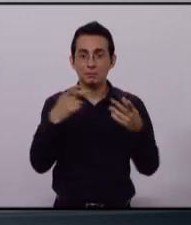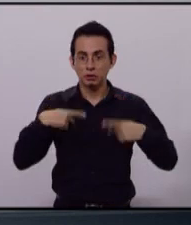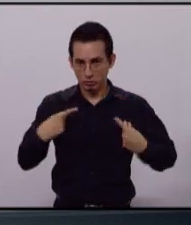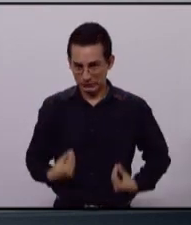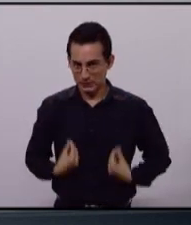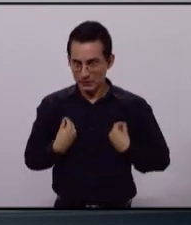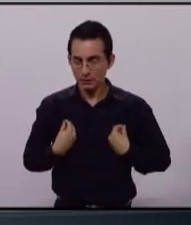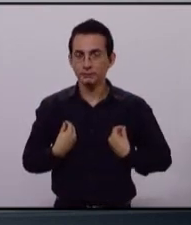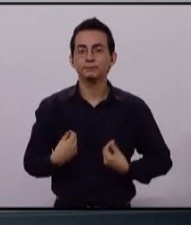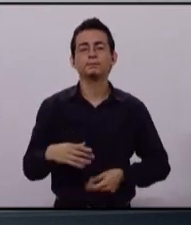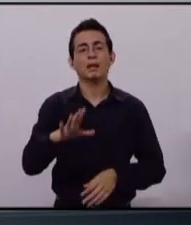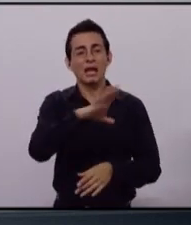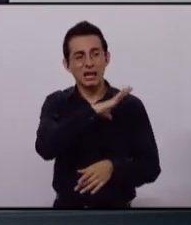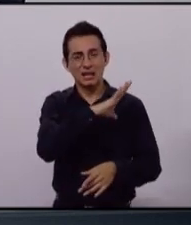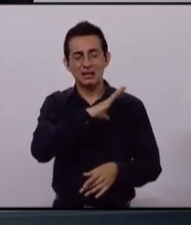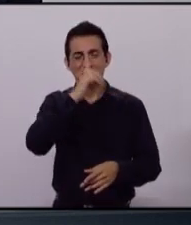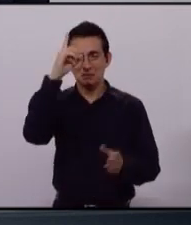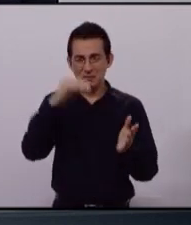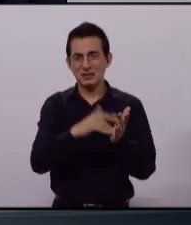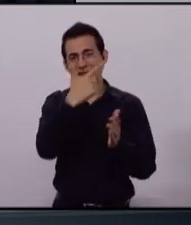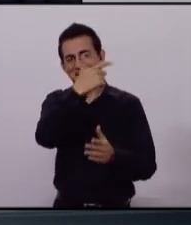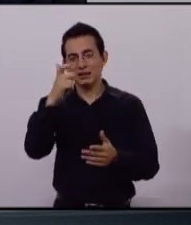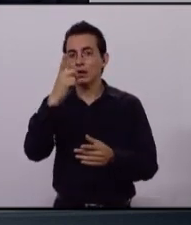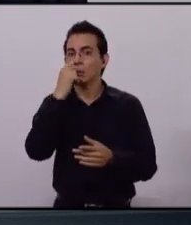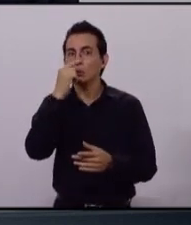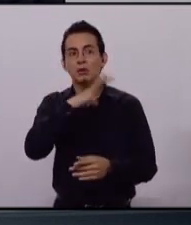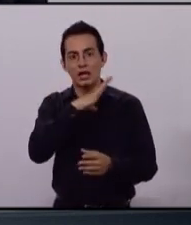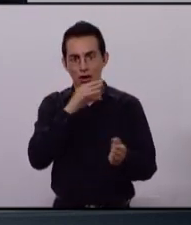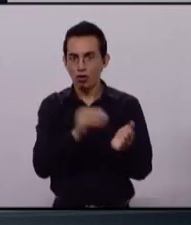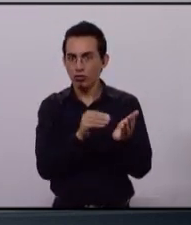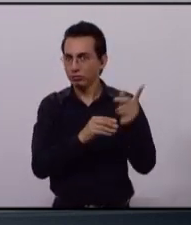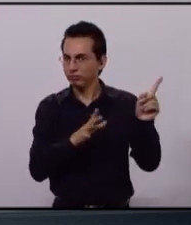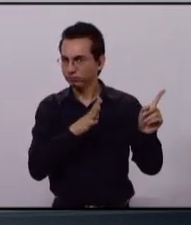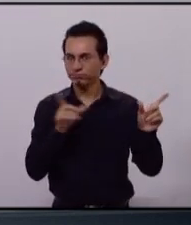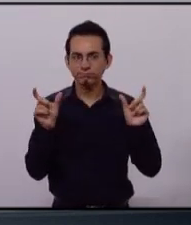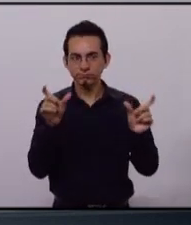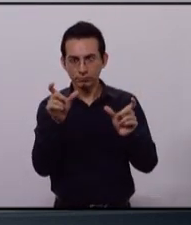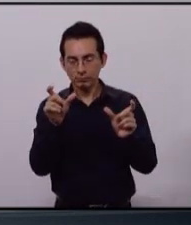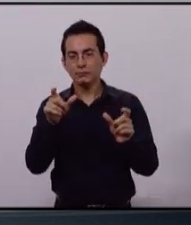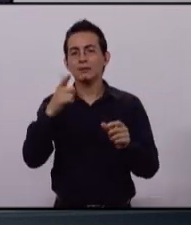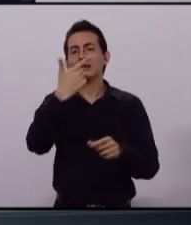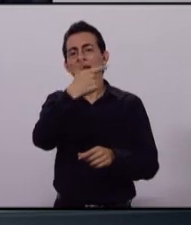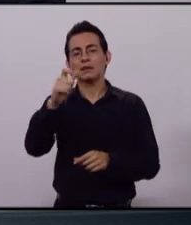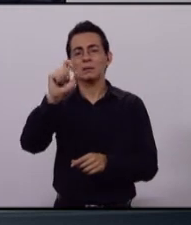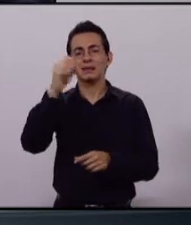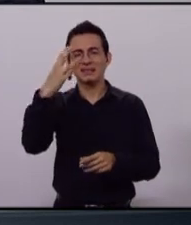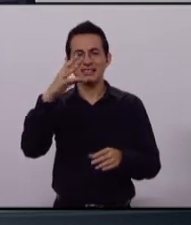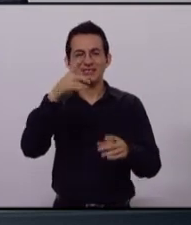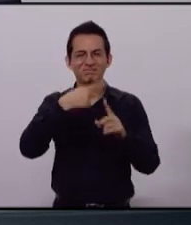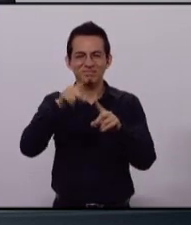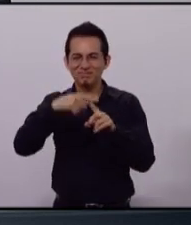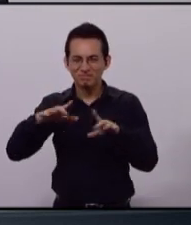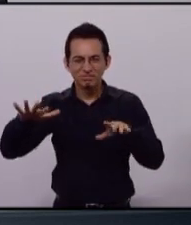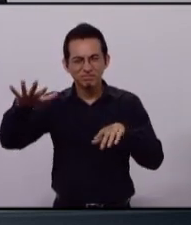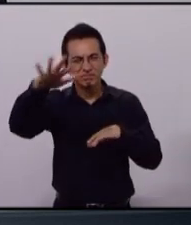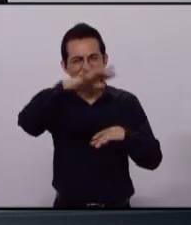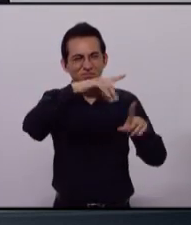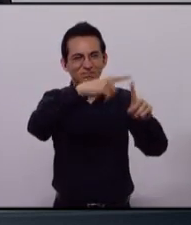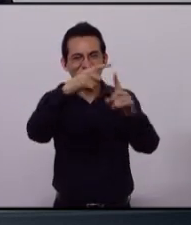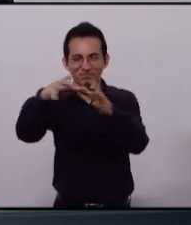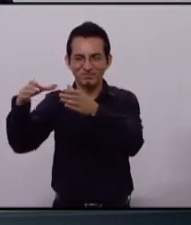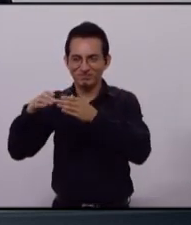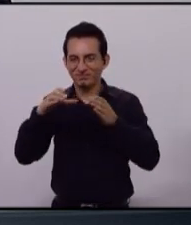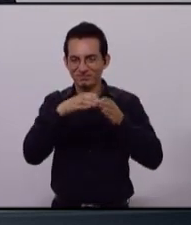Se cuenta con más de 1.700 policías. Hay 423 colonias divididas en cuatro sectores operativos.